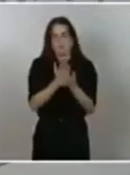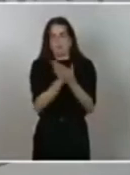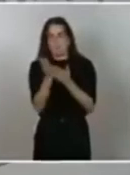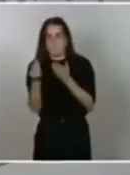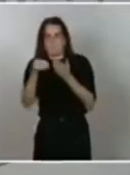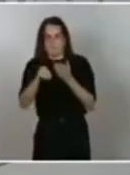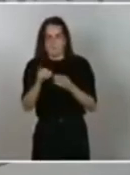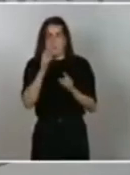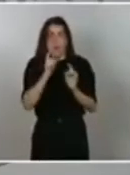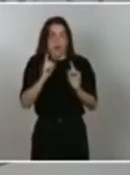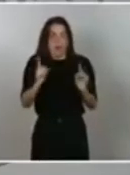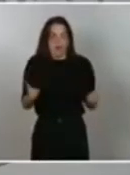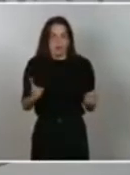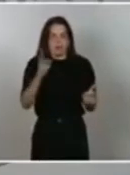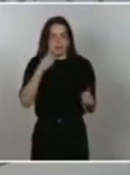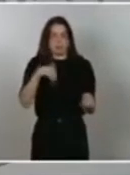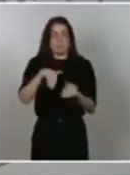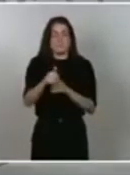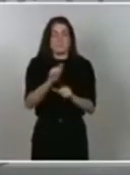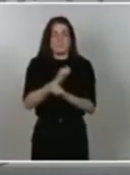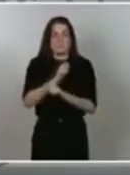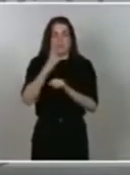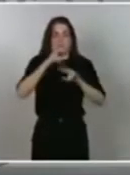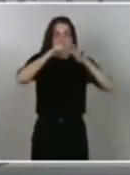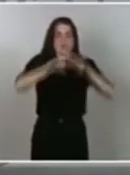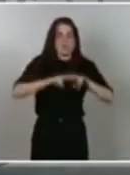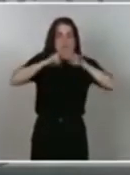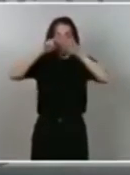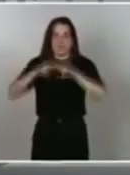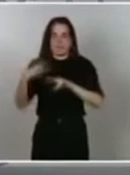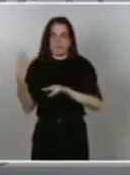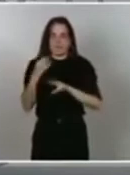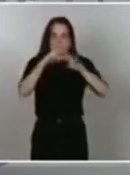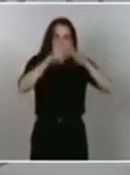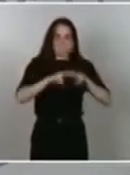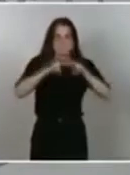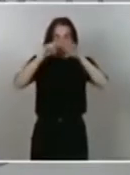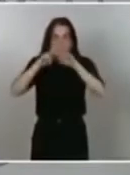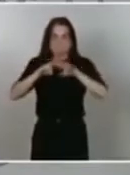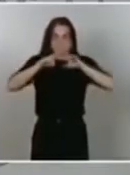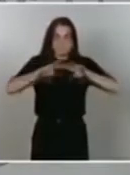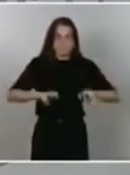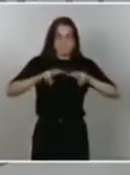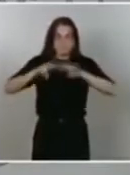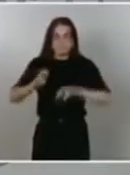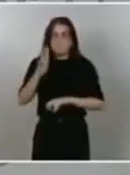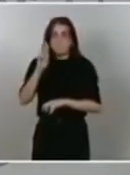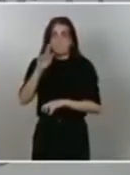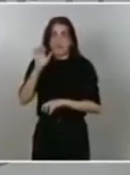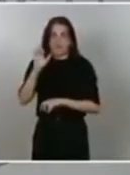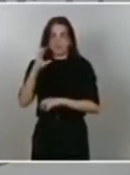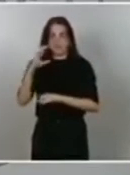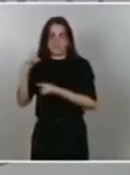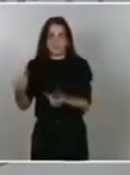Y a la espera, repito, del análisis pormenorizado y riguroso que haga el PRAC y siguiendo siempre el principio de